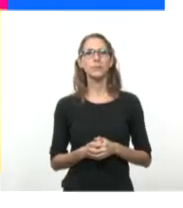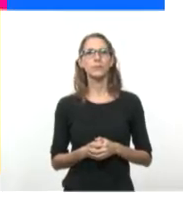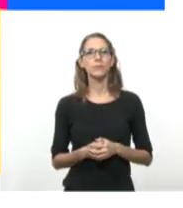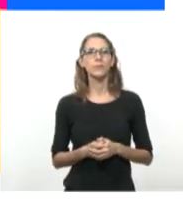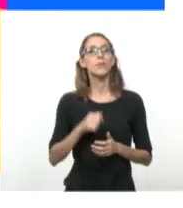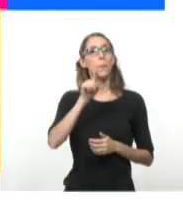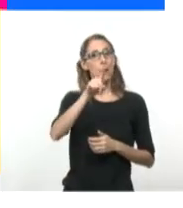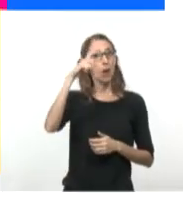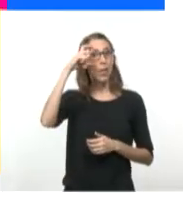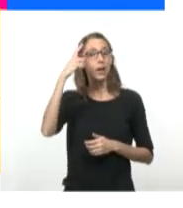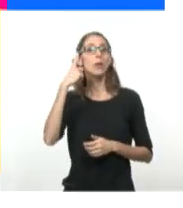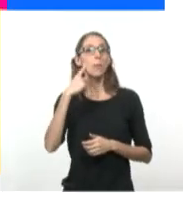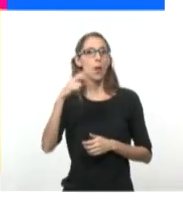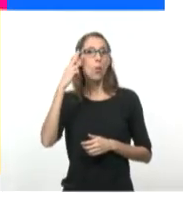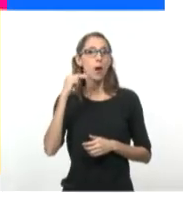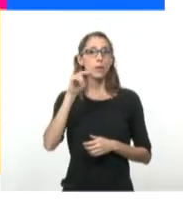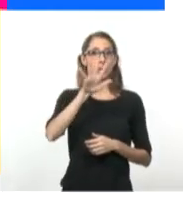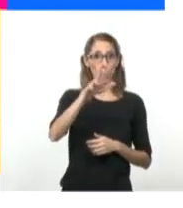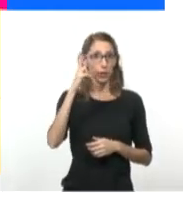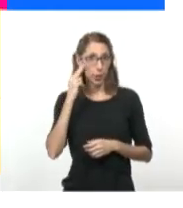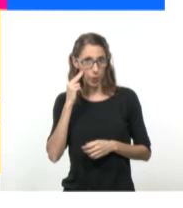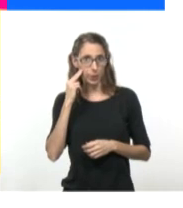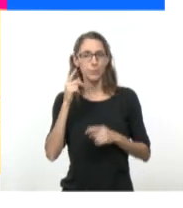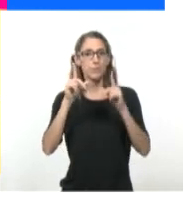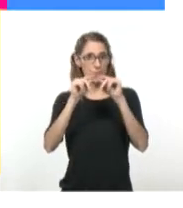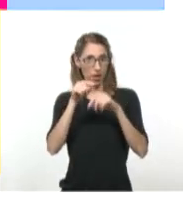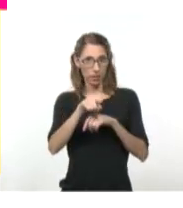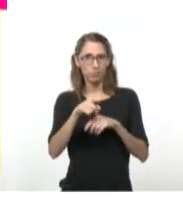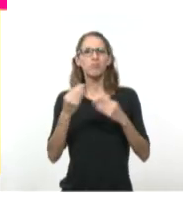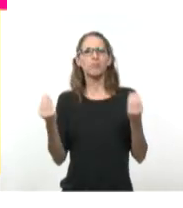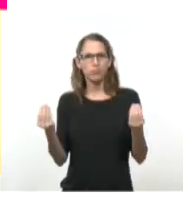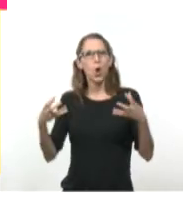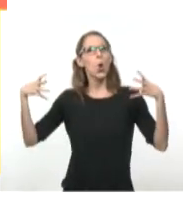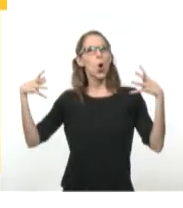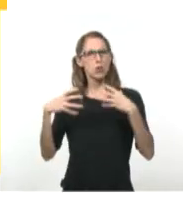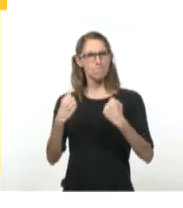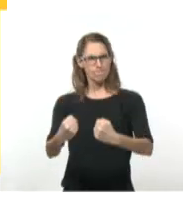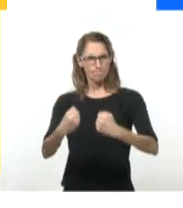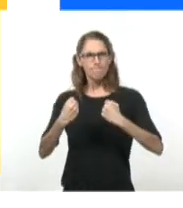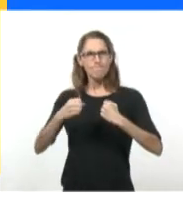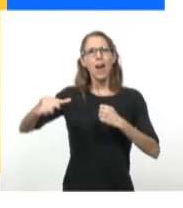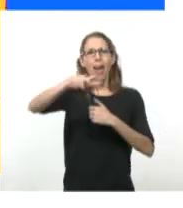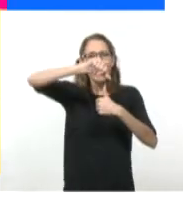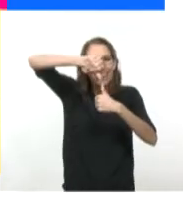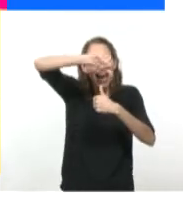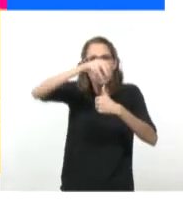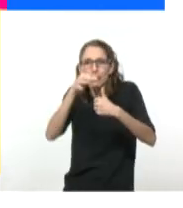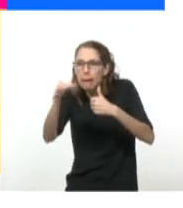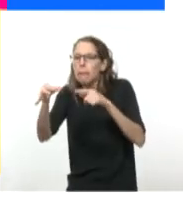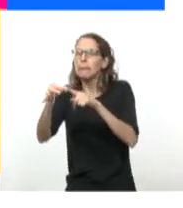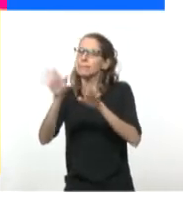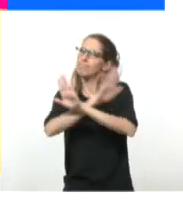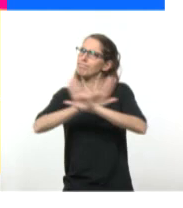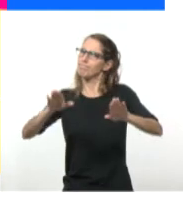Primero de enero de 1959, una corajuda nación caribeña logra poner fin a